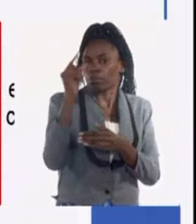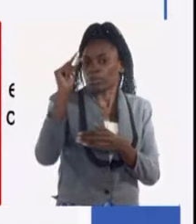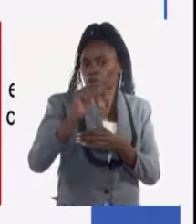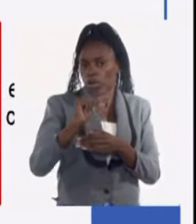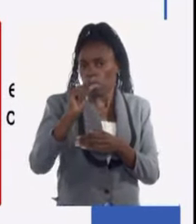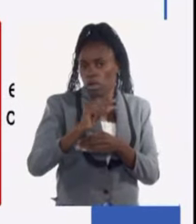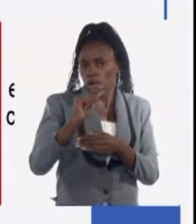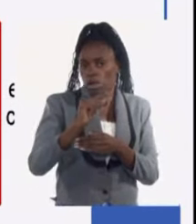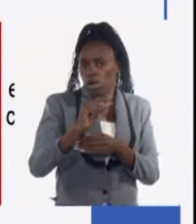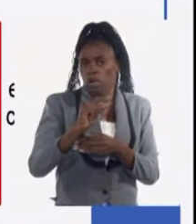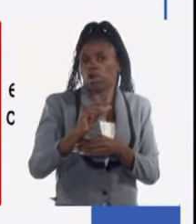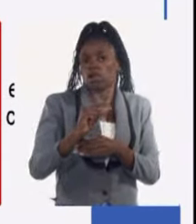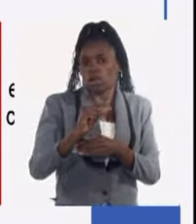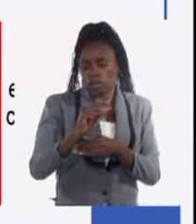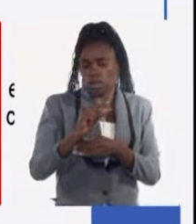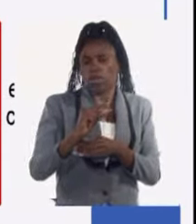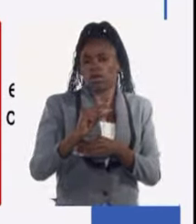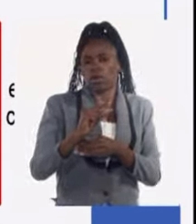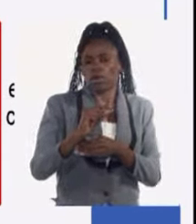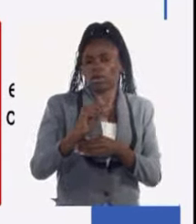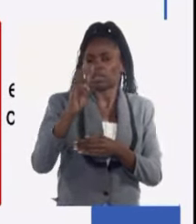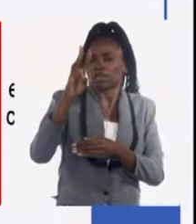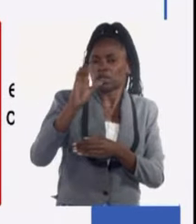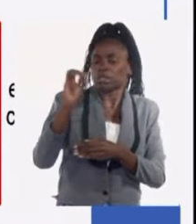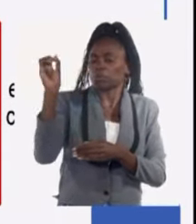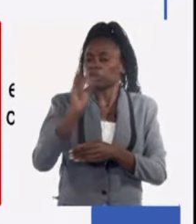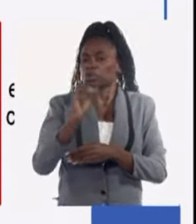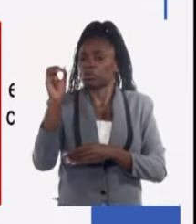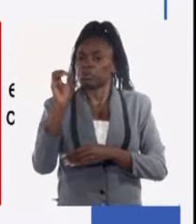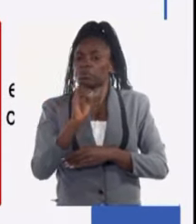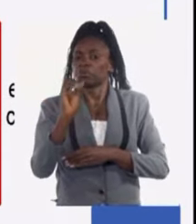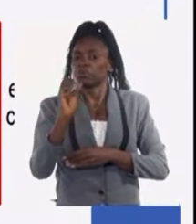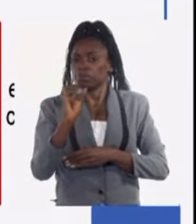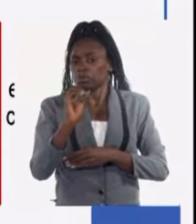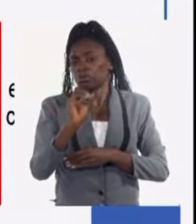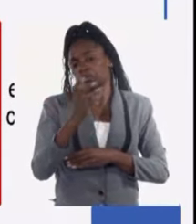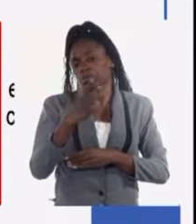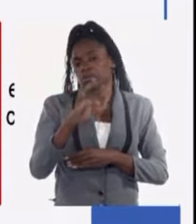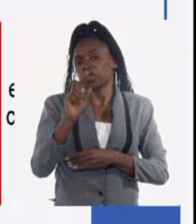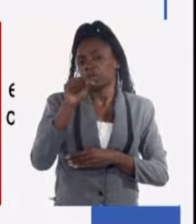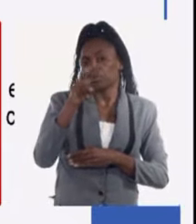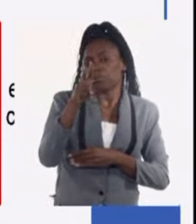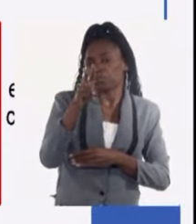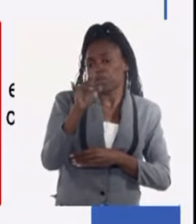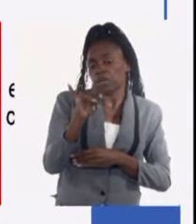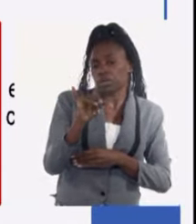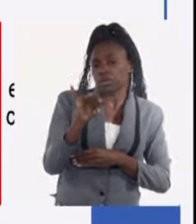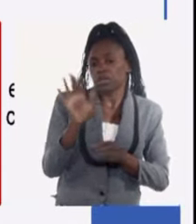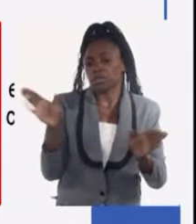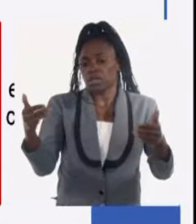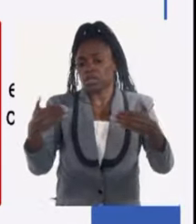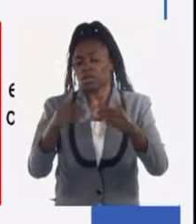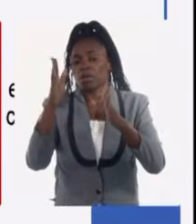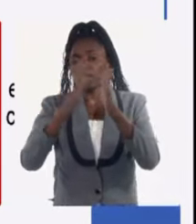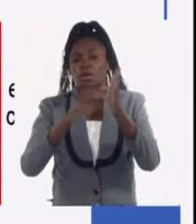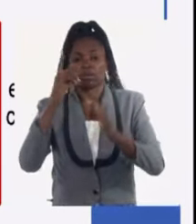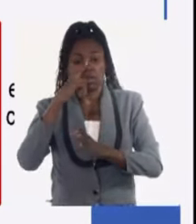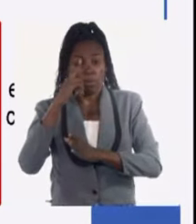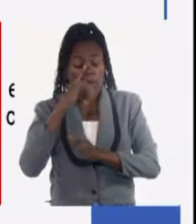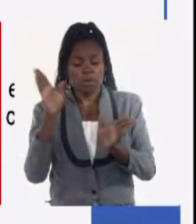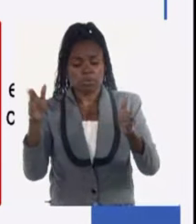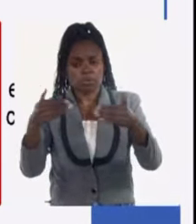va a terminar en el entorno de un 30%. Estamos en un 27 al cierre del mes de noviembre,